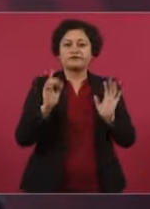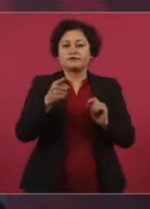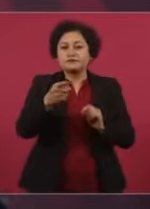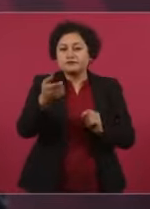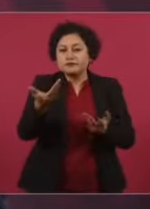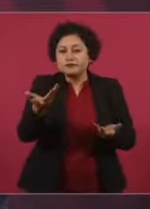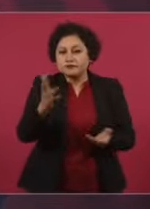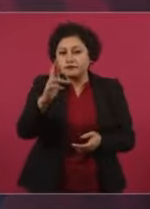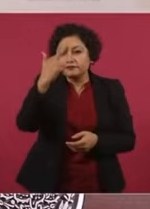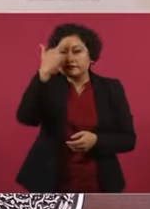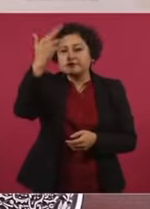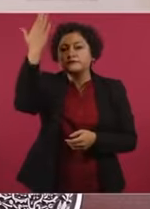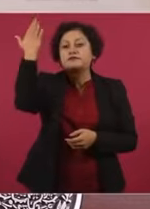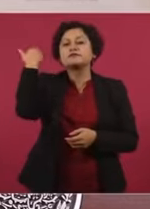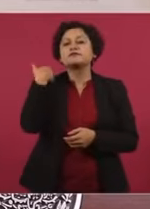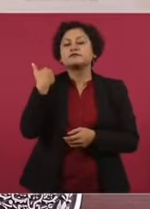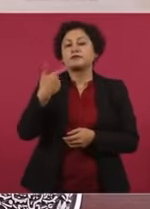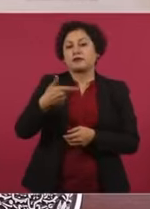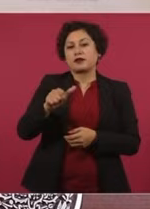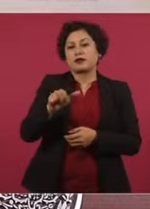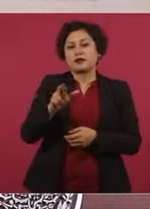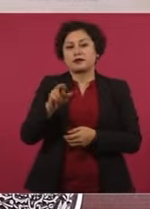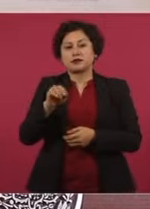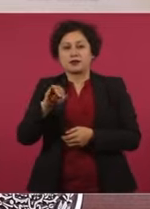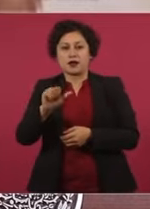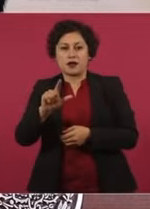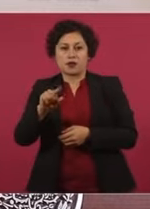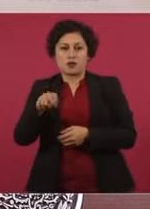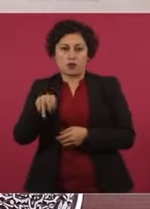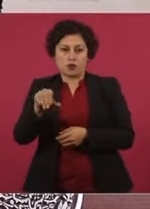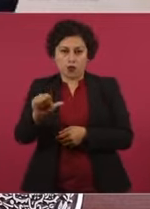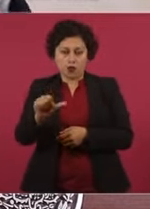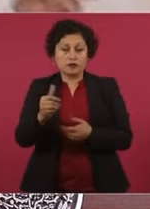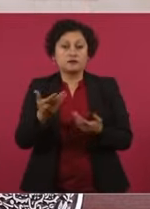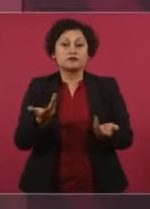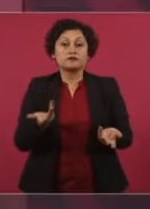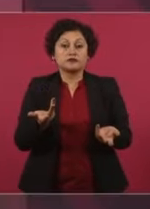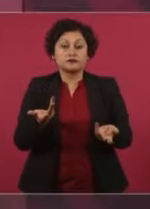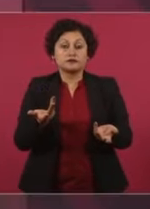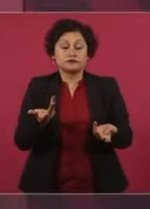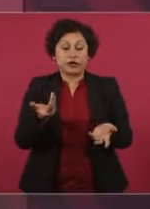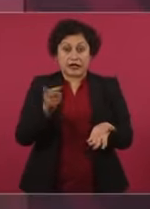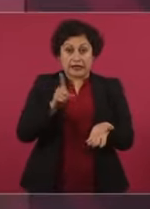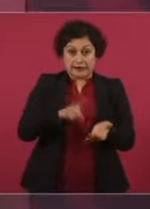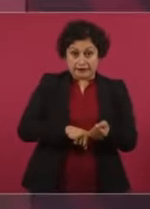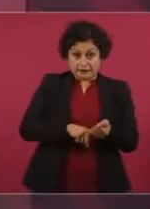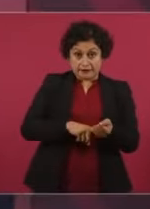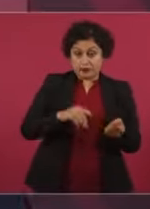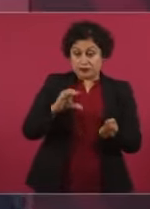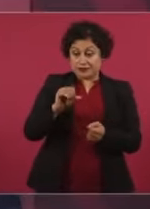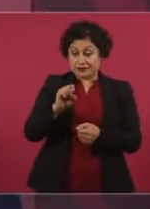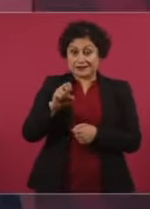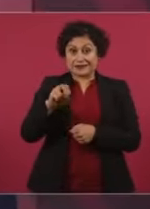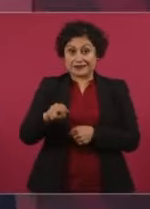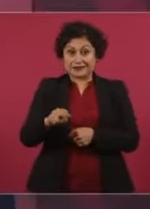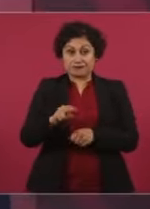formado en el CISEN de Carlos Salinas,